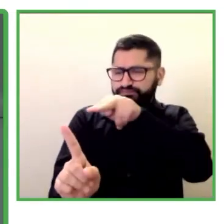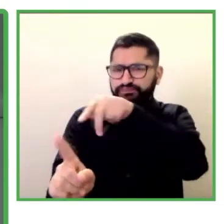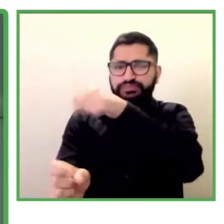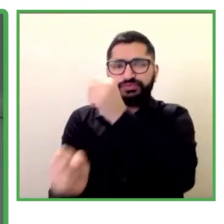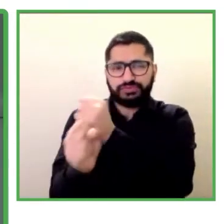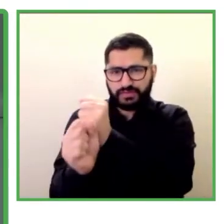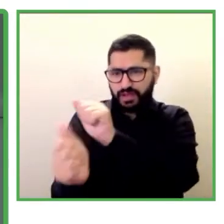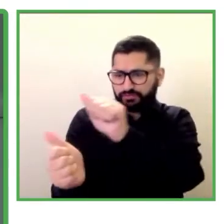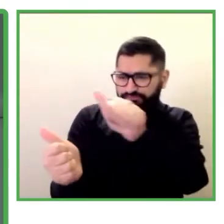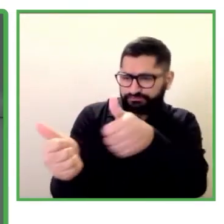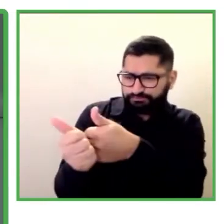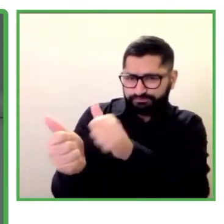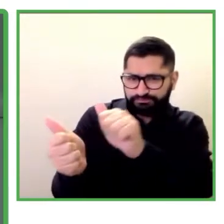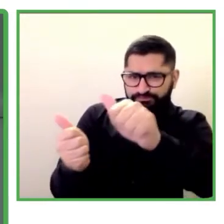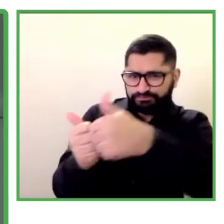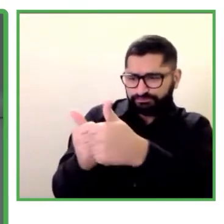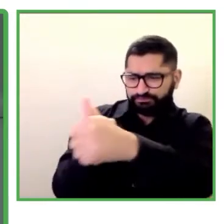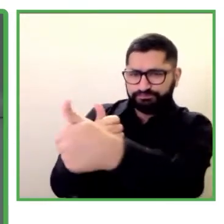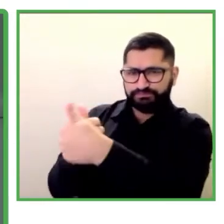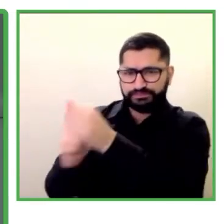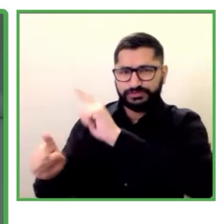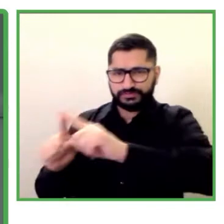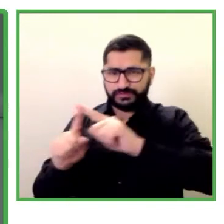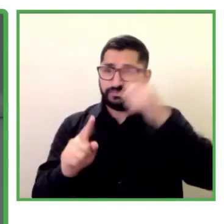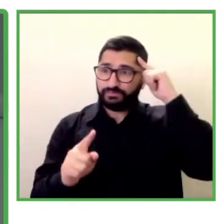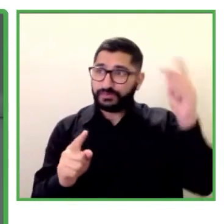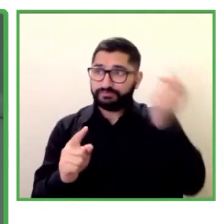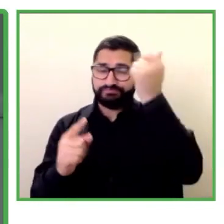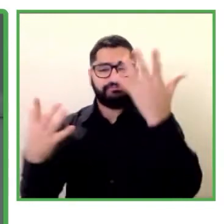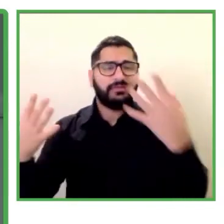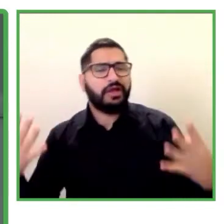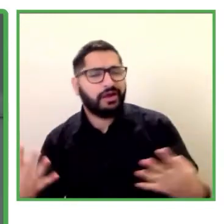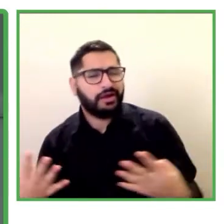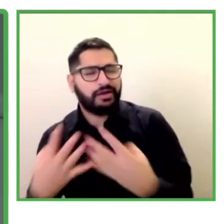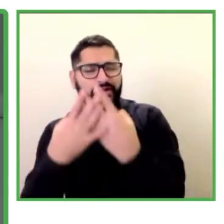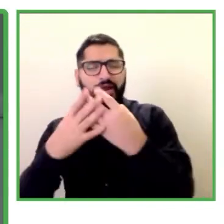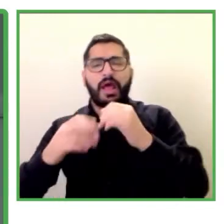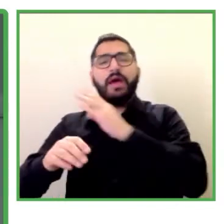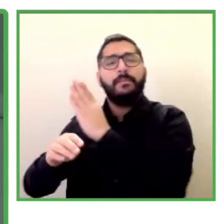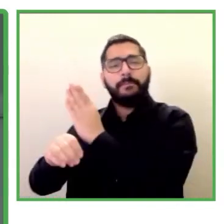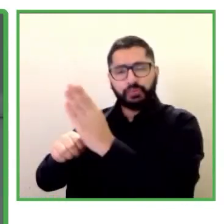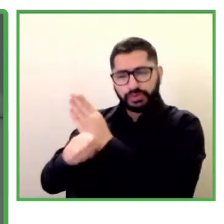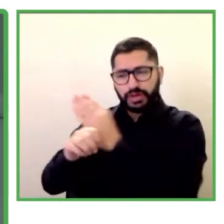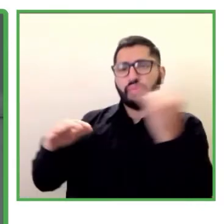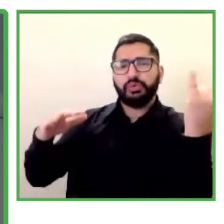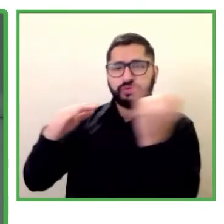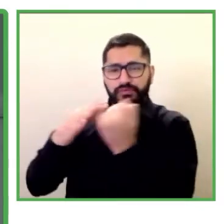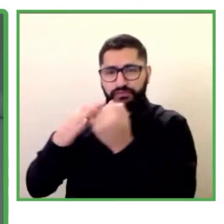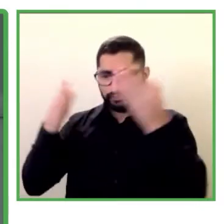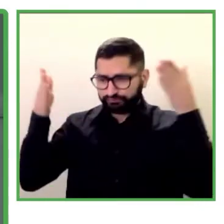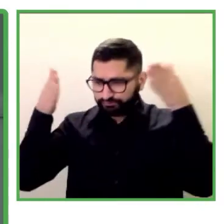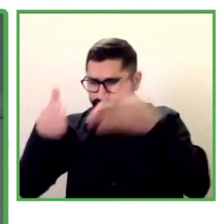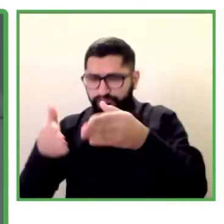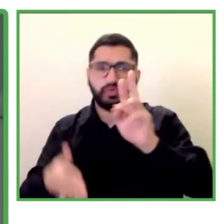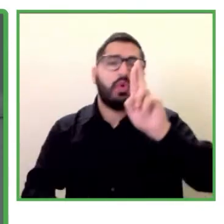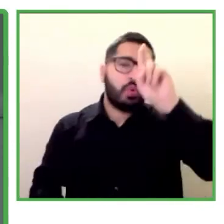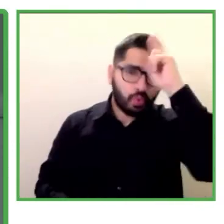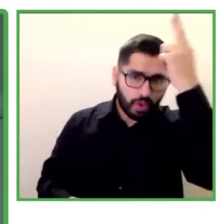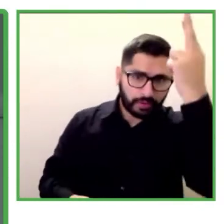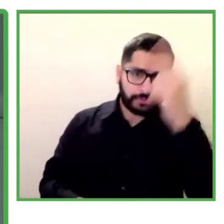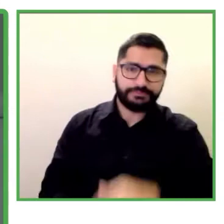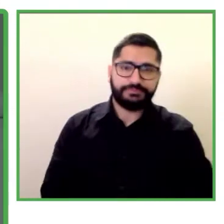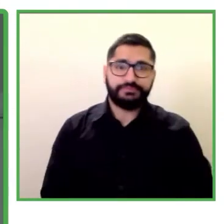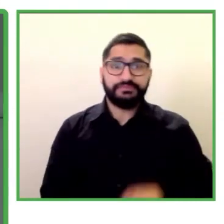Empresas Inclusivas y me permito felicitarlos por esa iniciativa y por esos grandes objetivos y